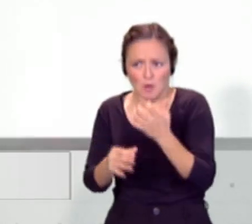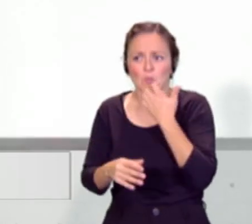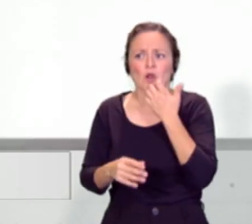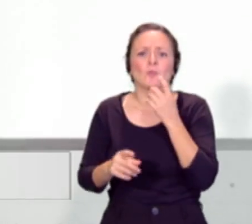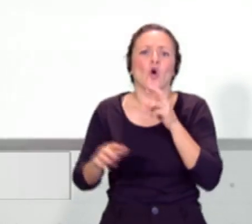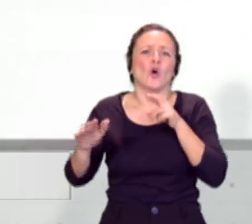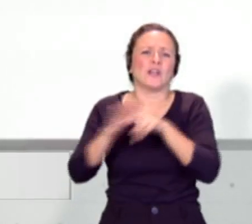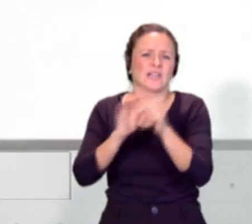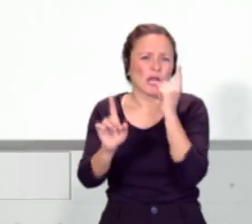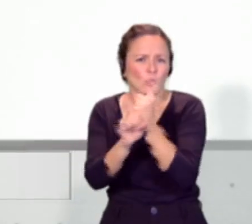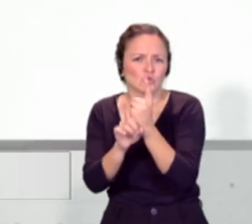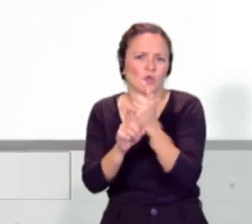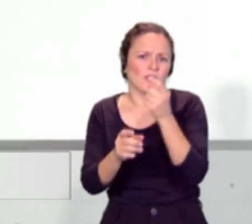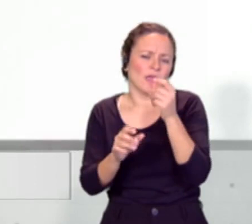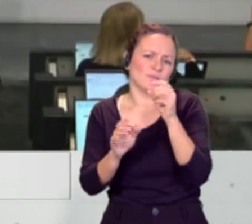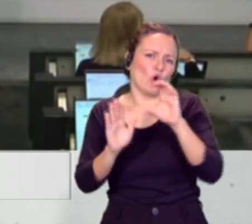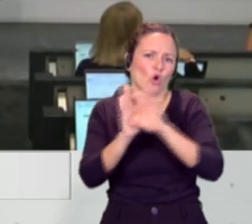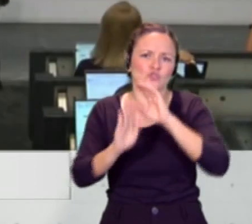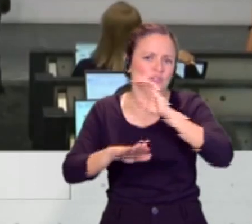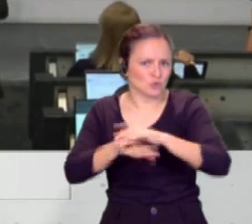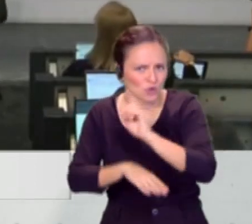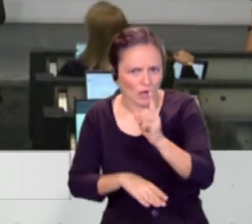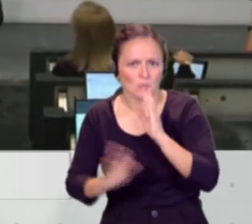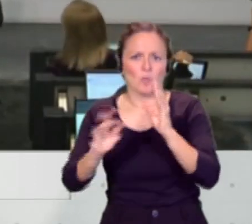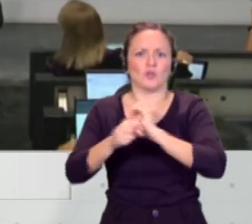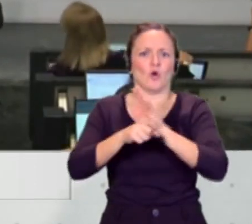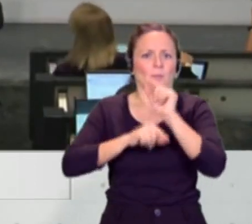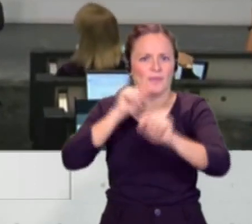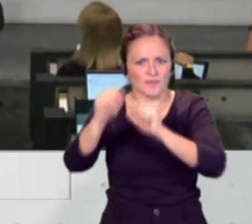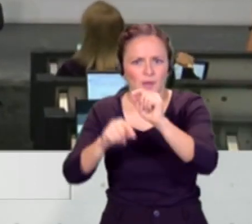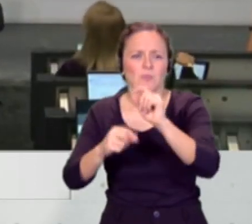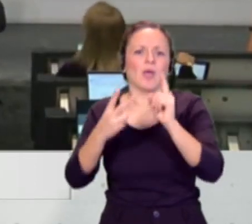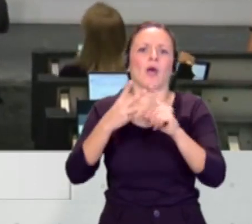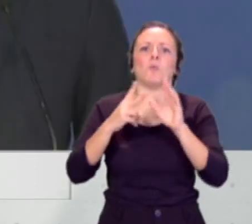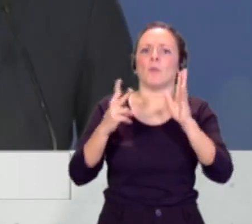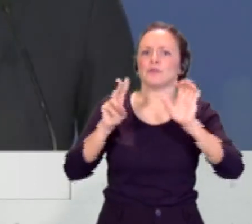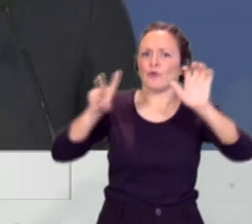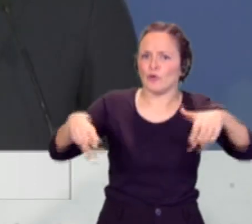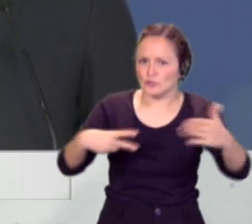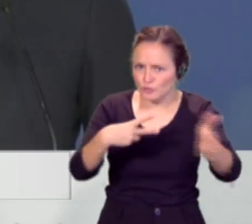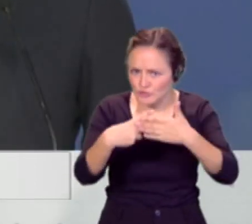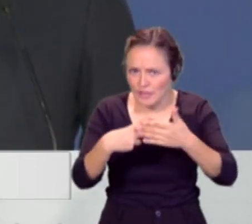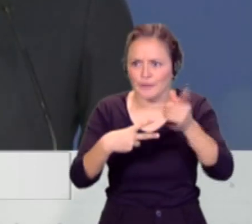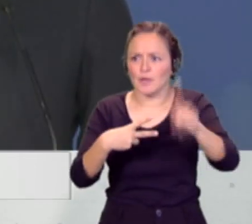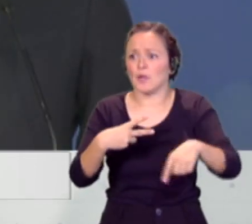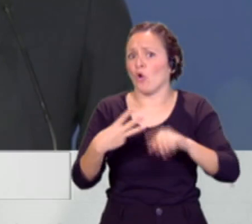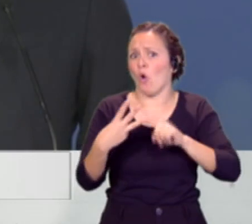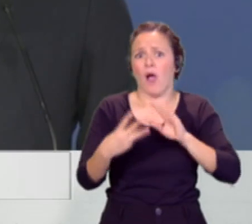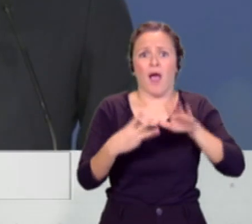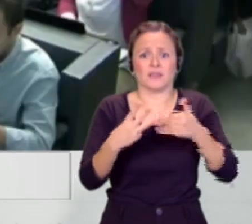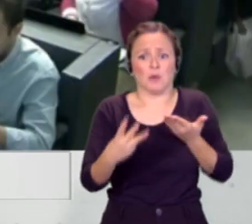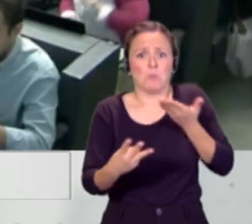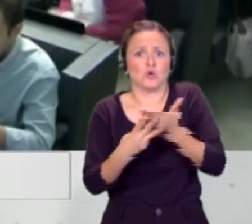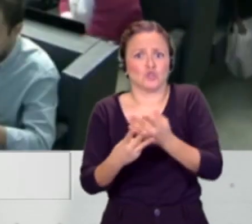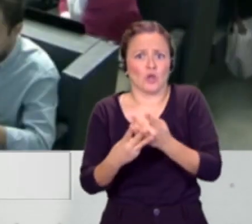inconstitucionalidad durante la pandemia, durante por el cierre también del Congreso y las propias mociones de censura